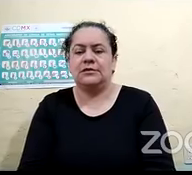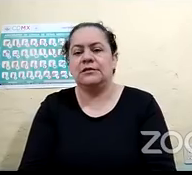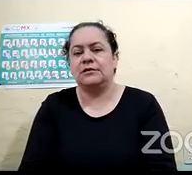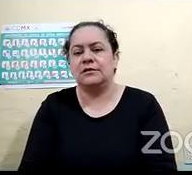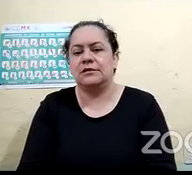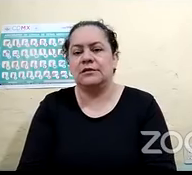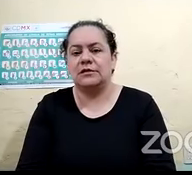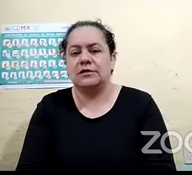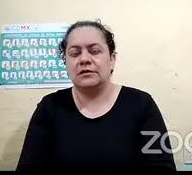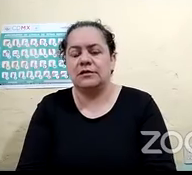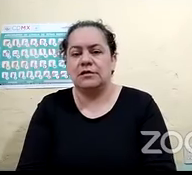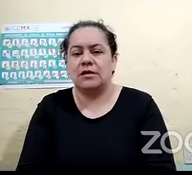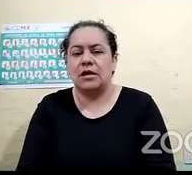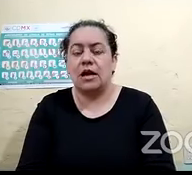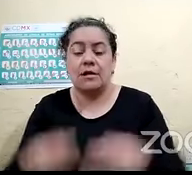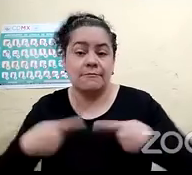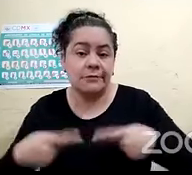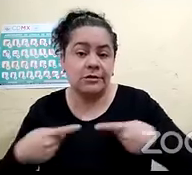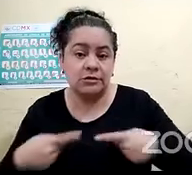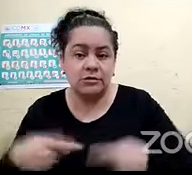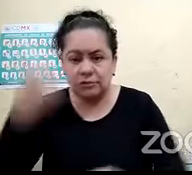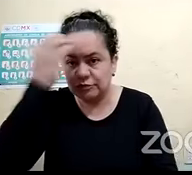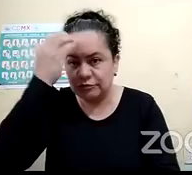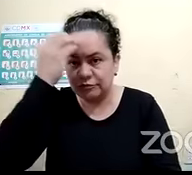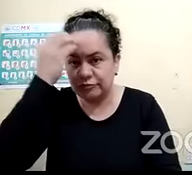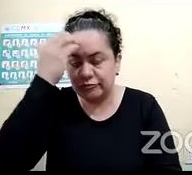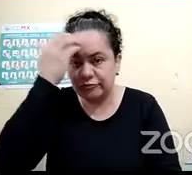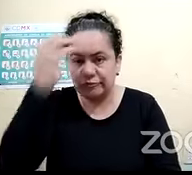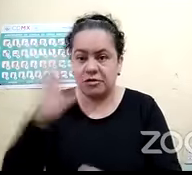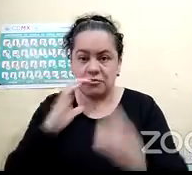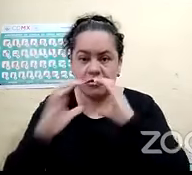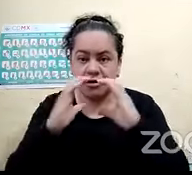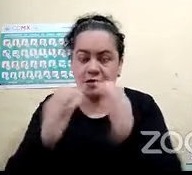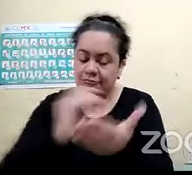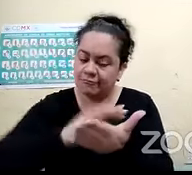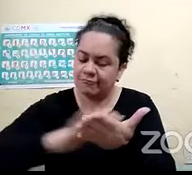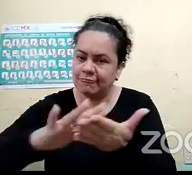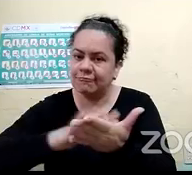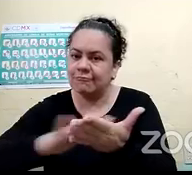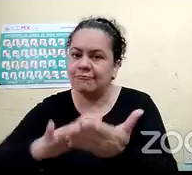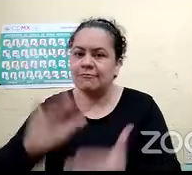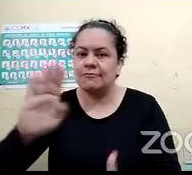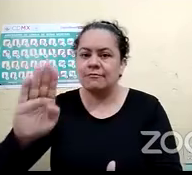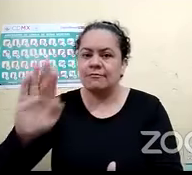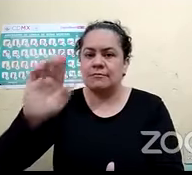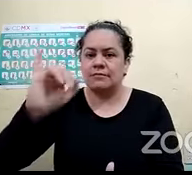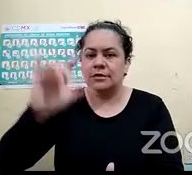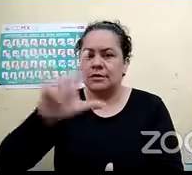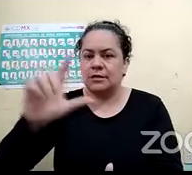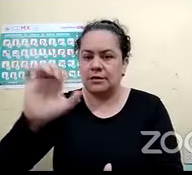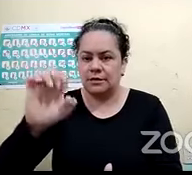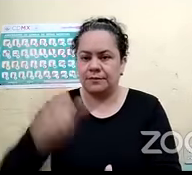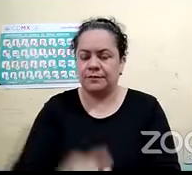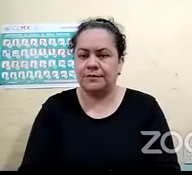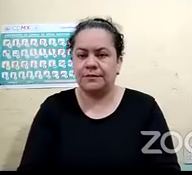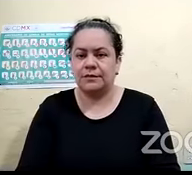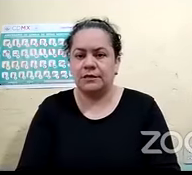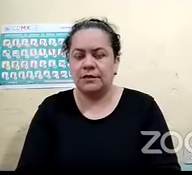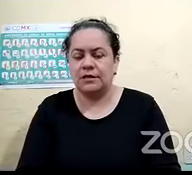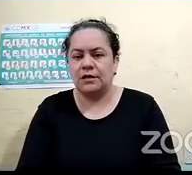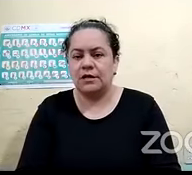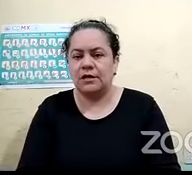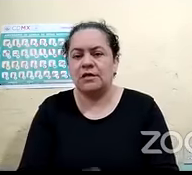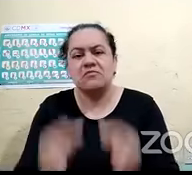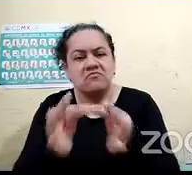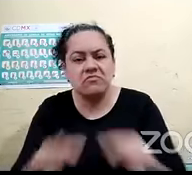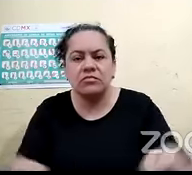posible la comunicación con más personas y ofrecerles herramientas necesarias que puedan